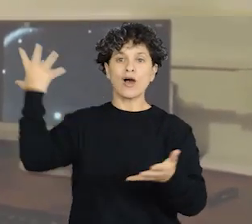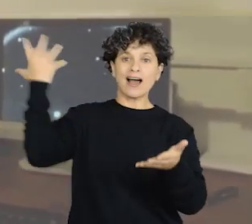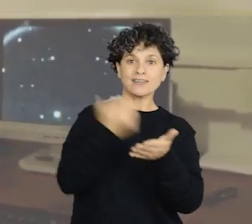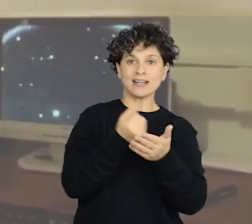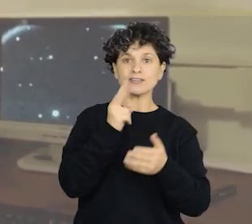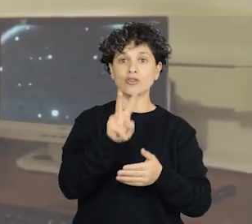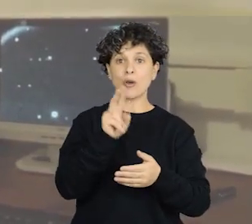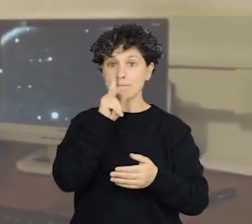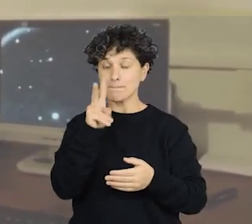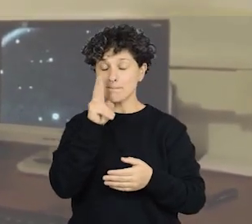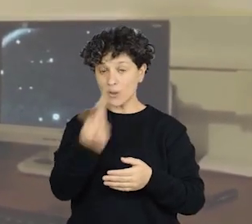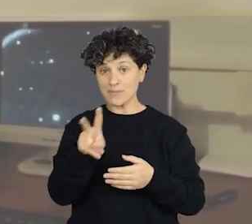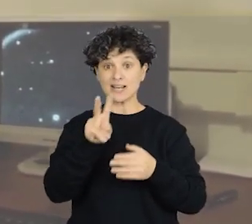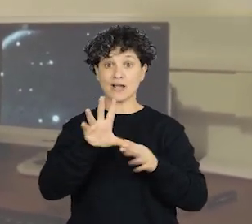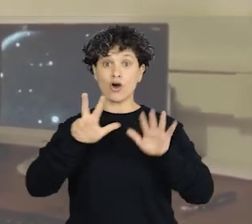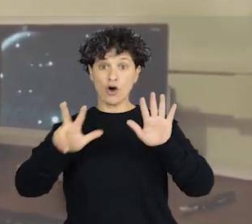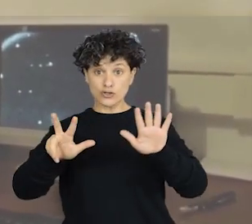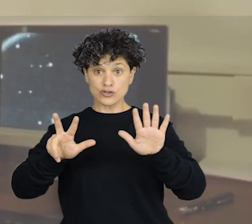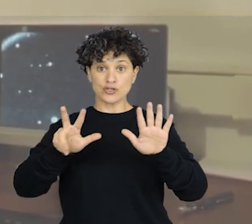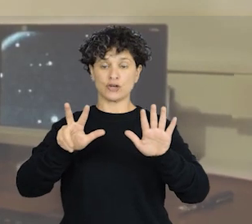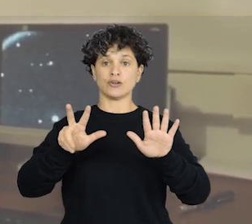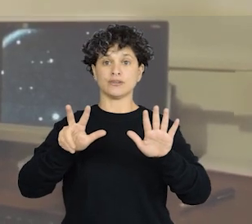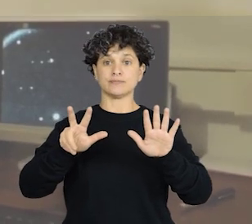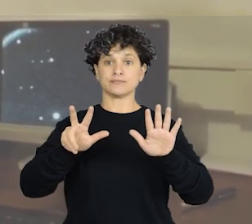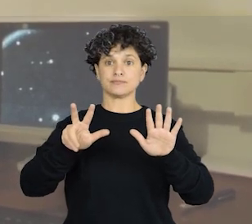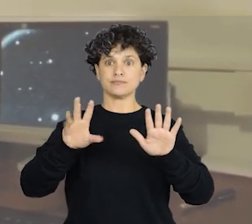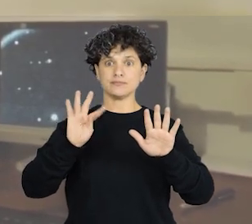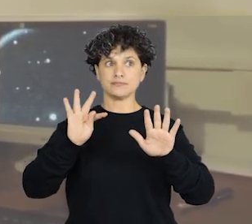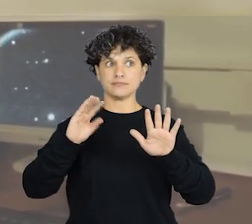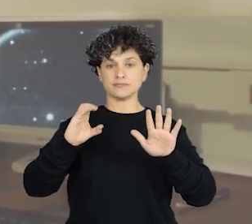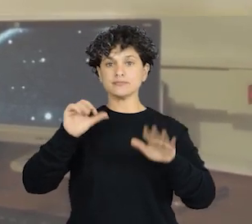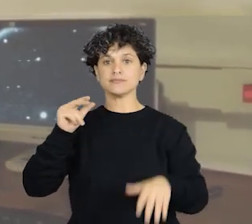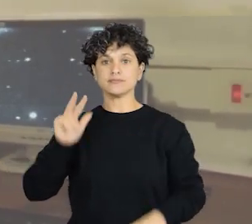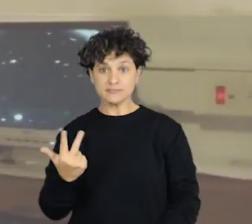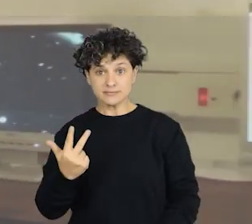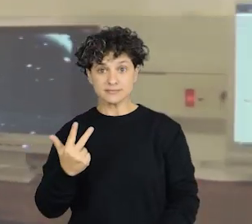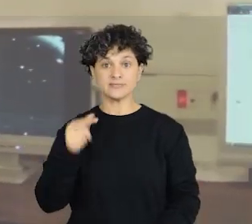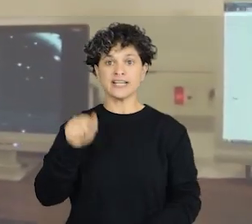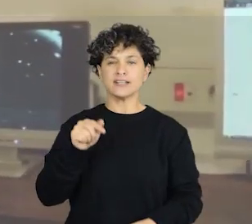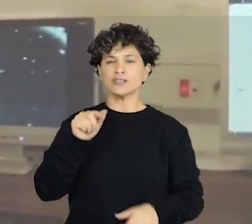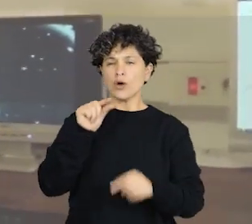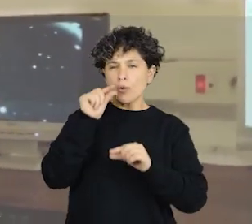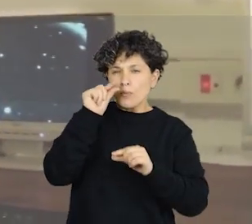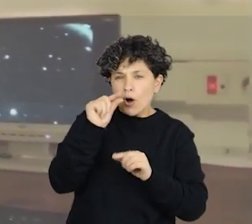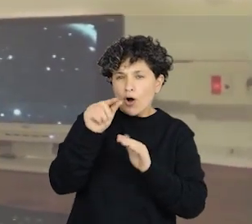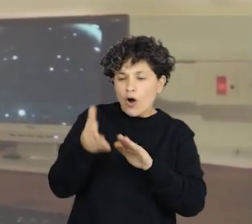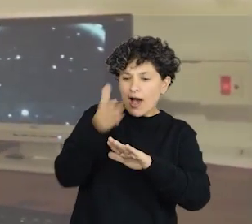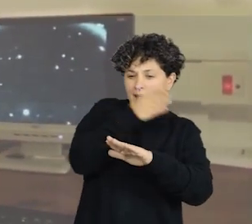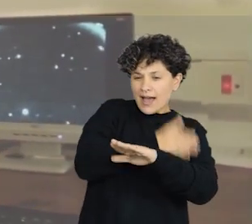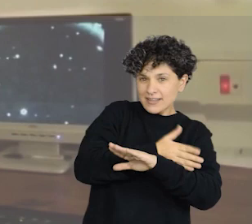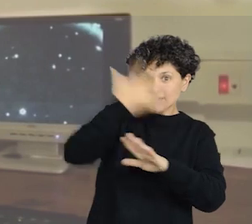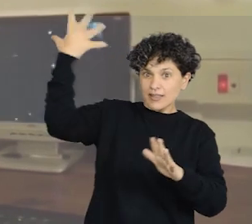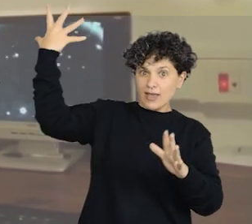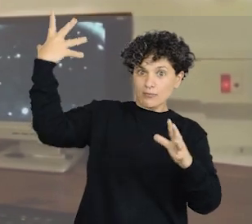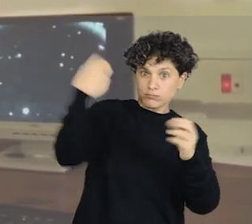horas antes de ingresar a nuestra atmósfera e impactar contra la Tierra. Aquí tenemos imágenes obtenidas desde el